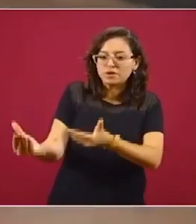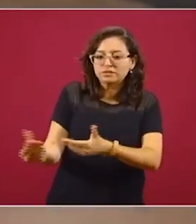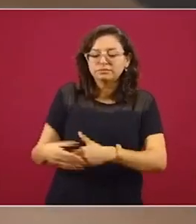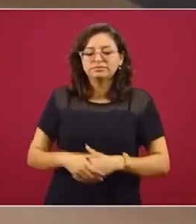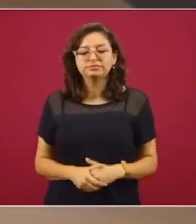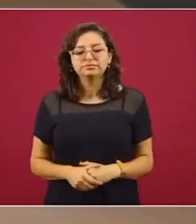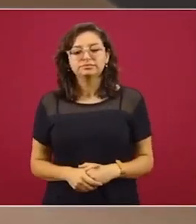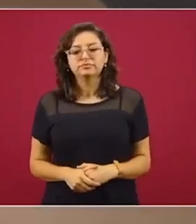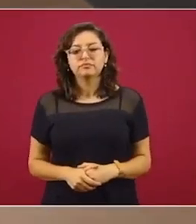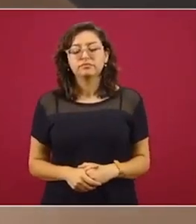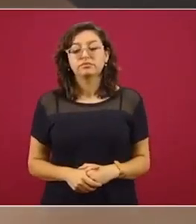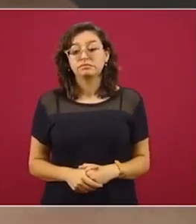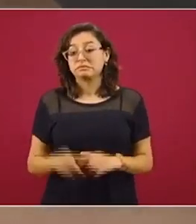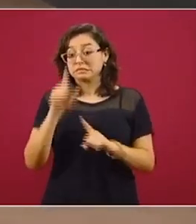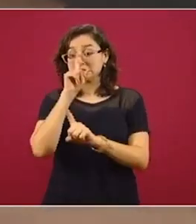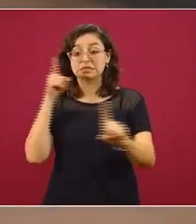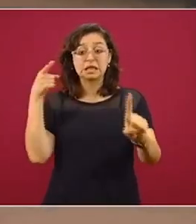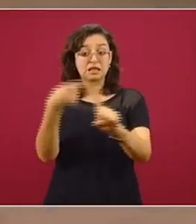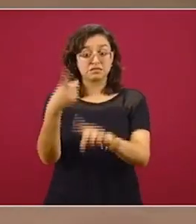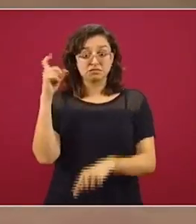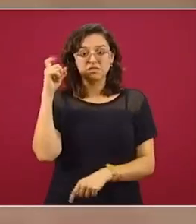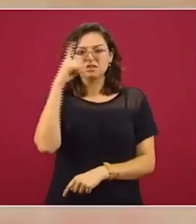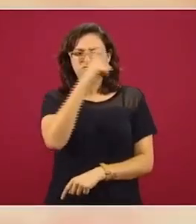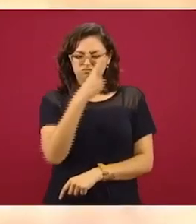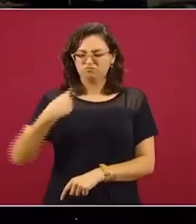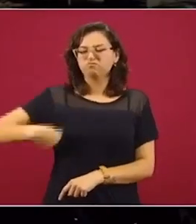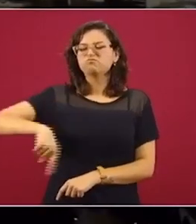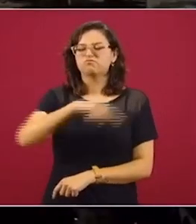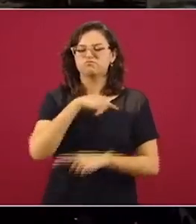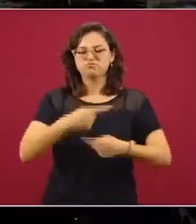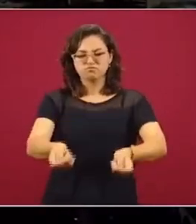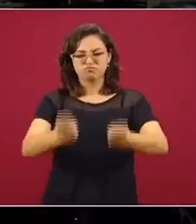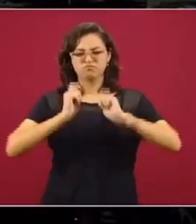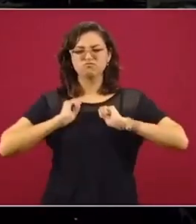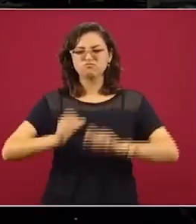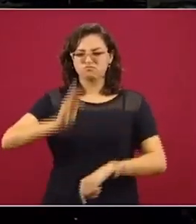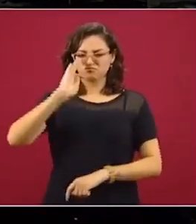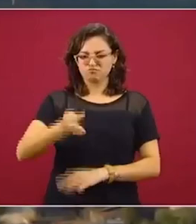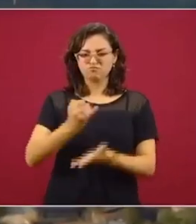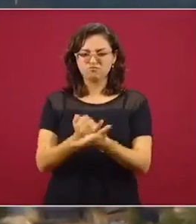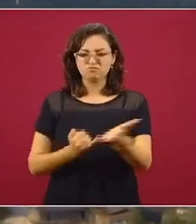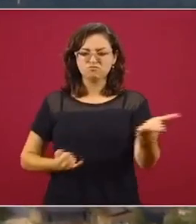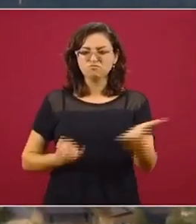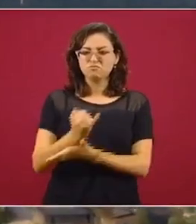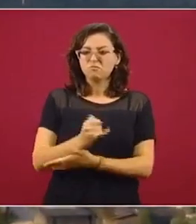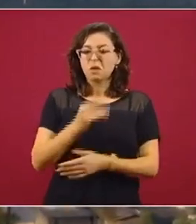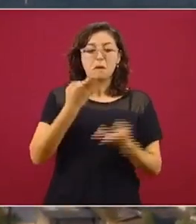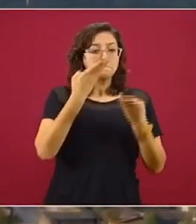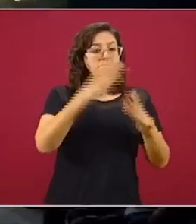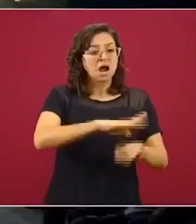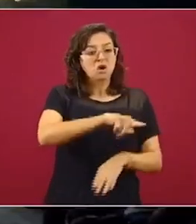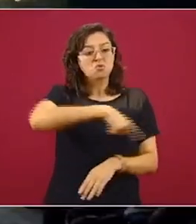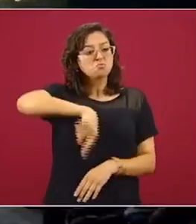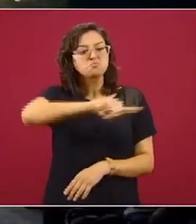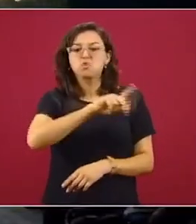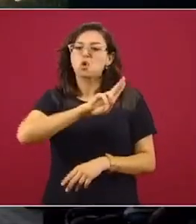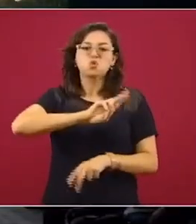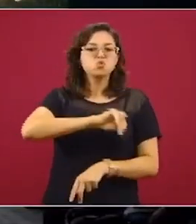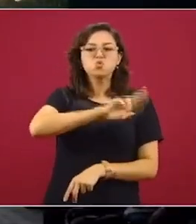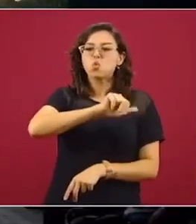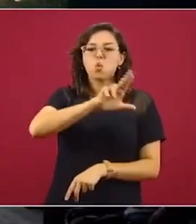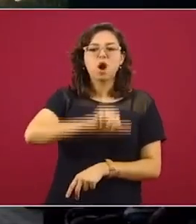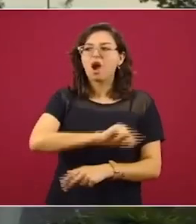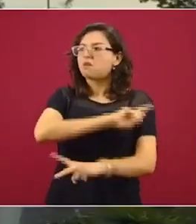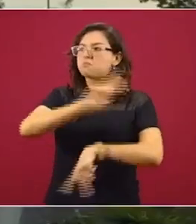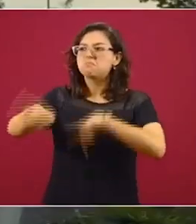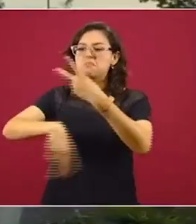Este es el reto y lo asumimos con determinación. Estamos llegando donde la banca tradicional no ha llegado, para hacer presencia en todo